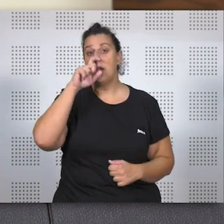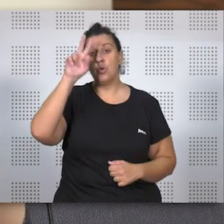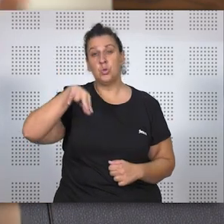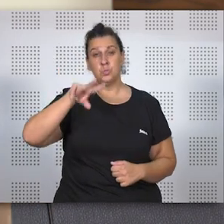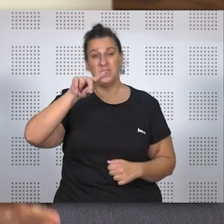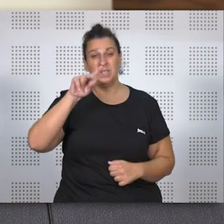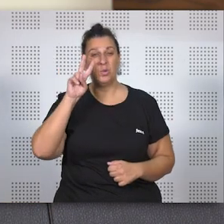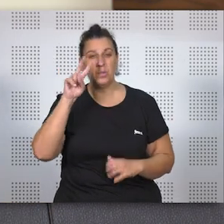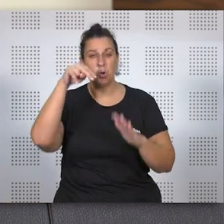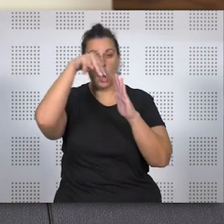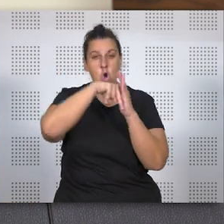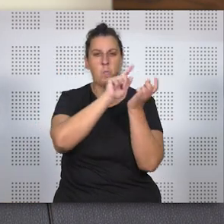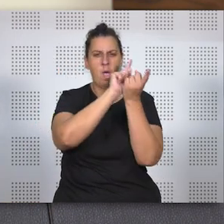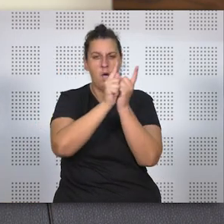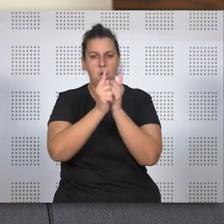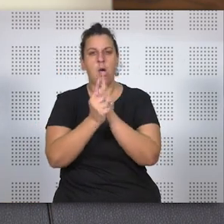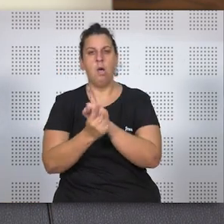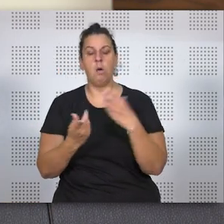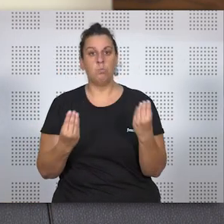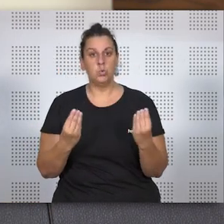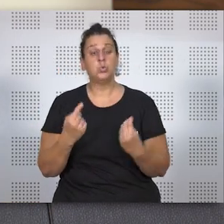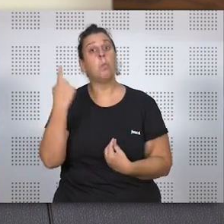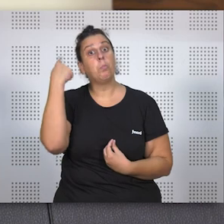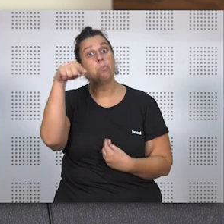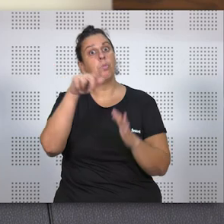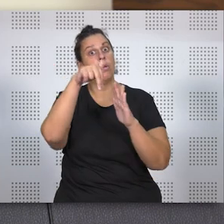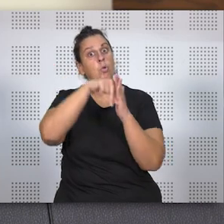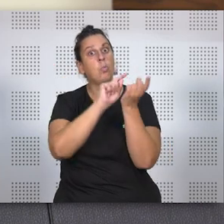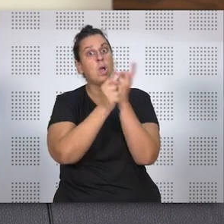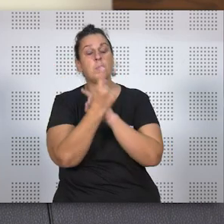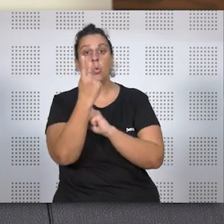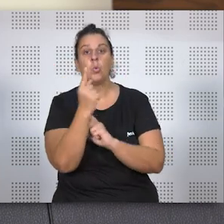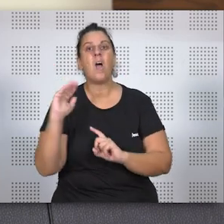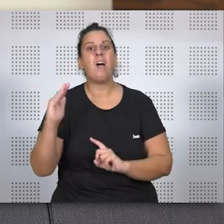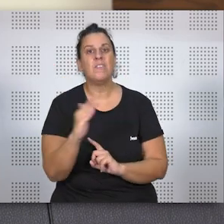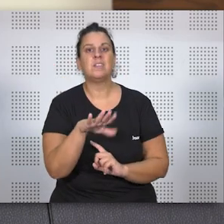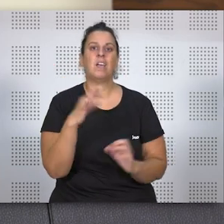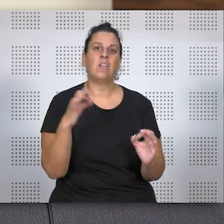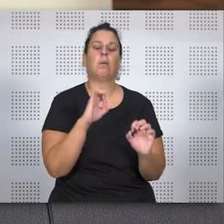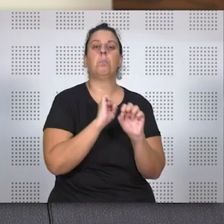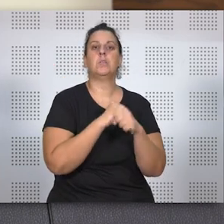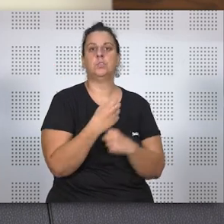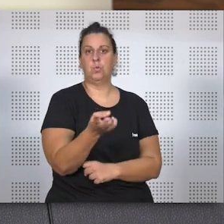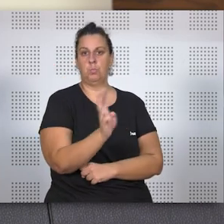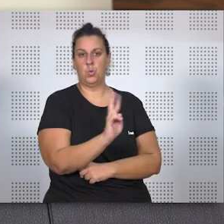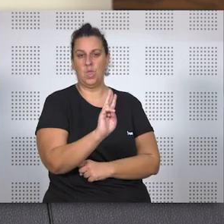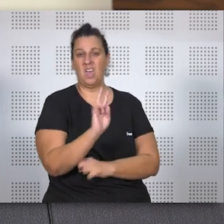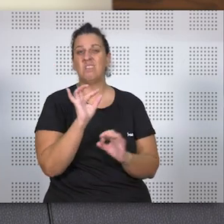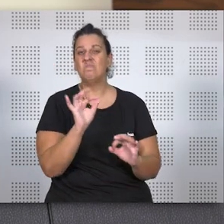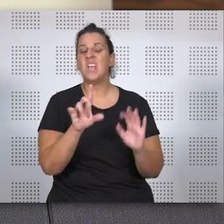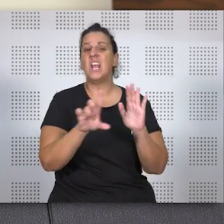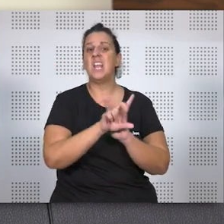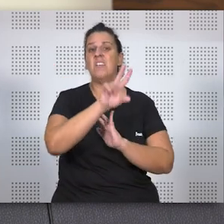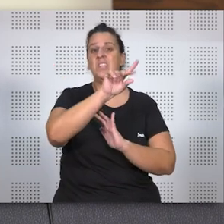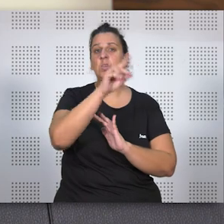de cambios normativos y justamente uno de estos cambios normativos afectó a la pensión de viudedad, concretamente mediante la Ley 21